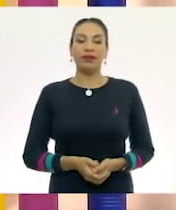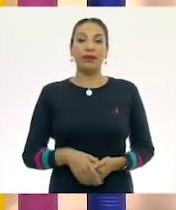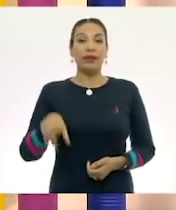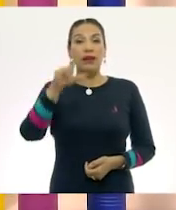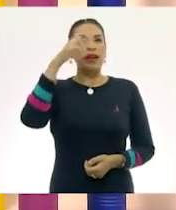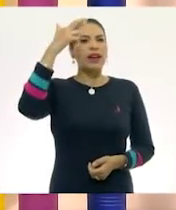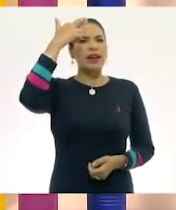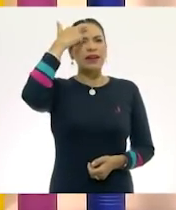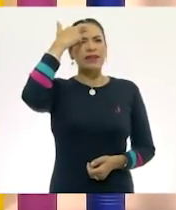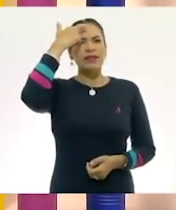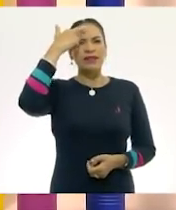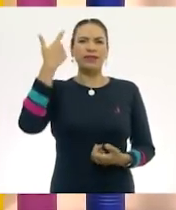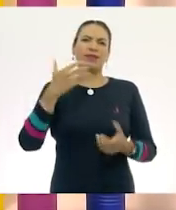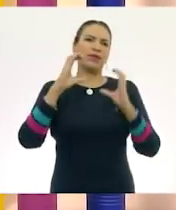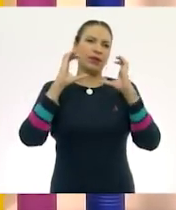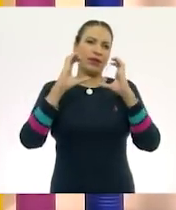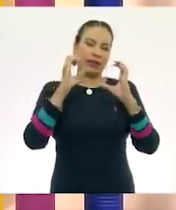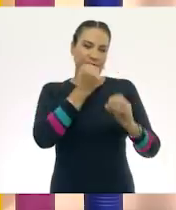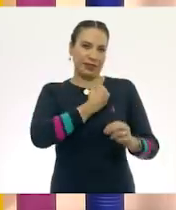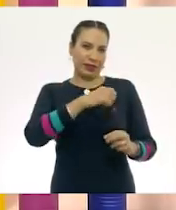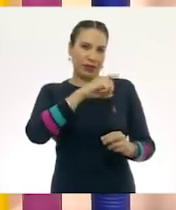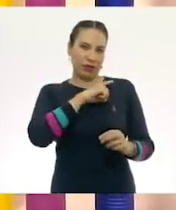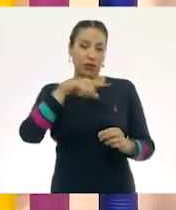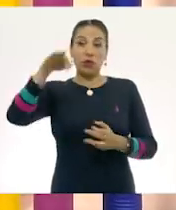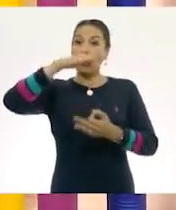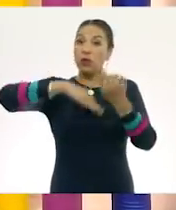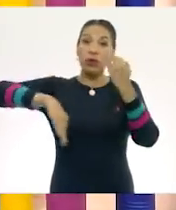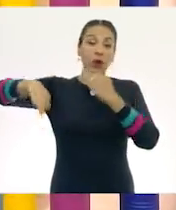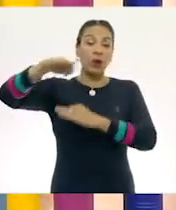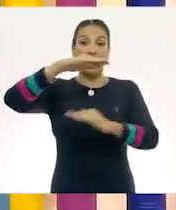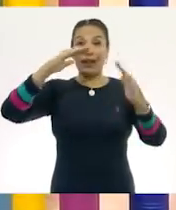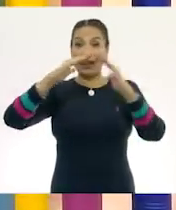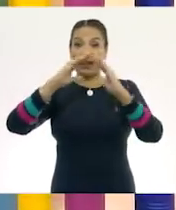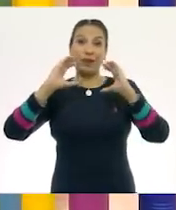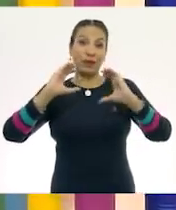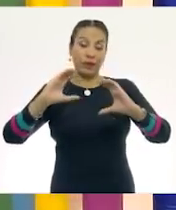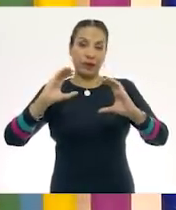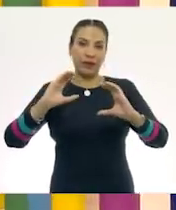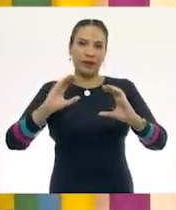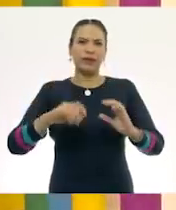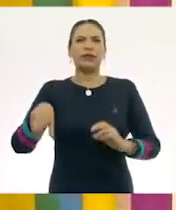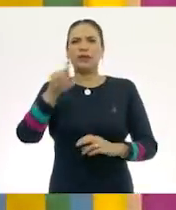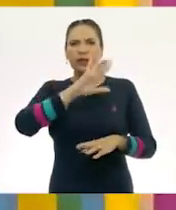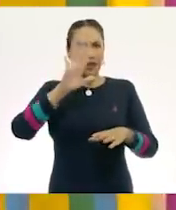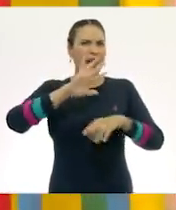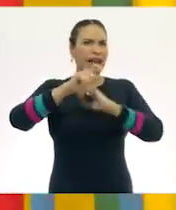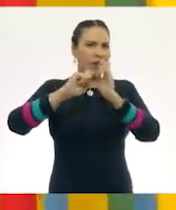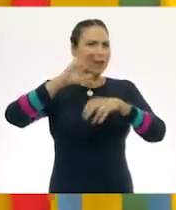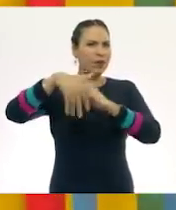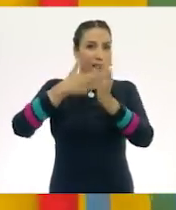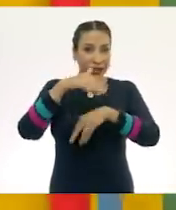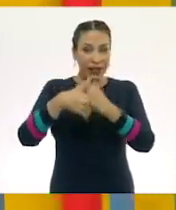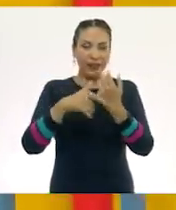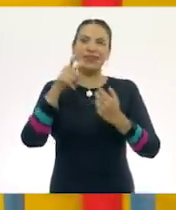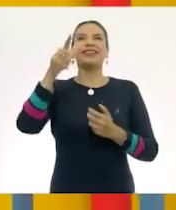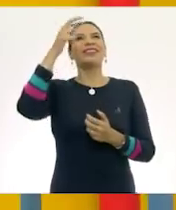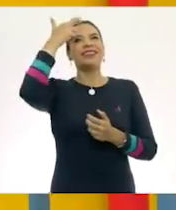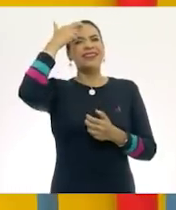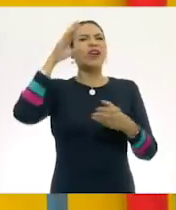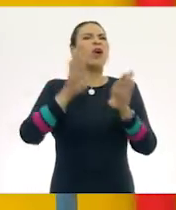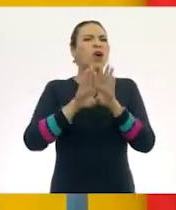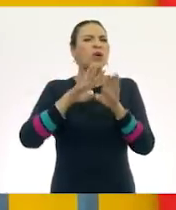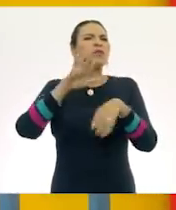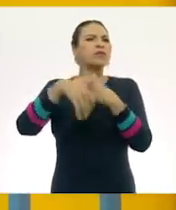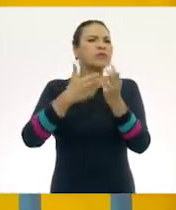Recordemos que es para cuidar de nuestra salud y la salud de todos en nuestra casa. Oigan, ¿pero ya se lavaron las manos? ¿Recuerdan cómo